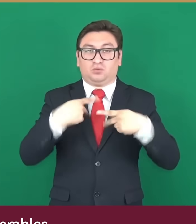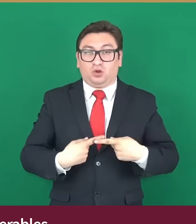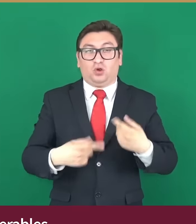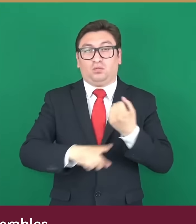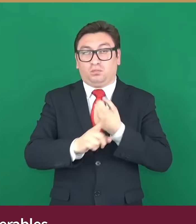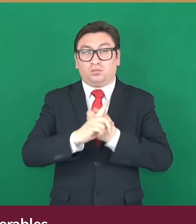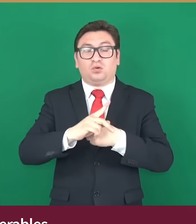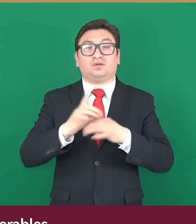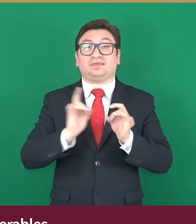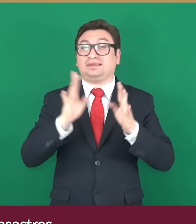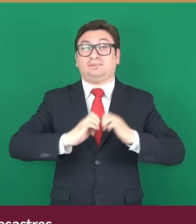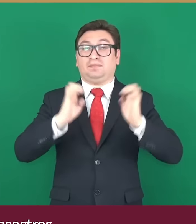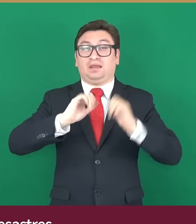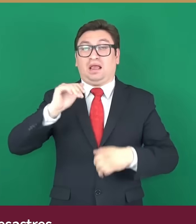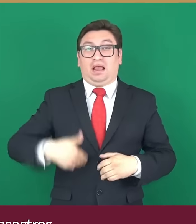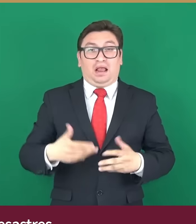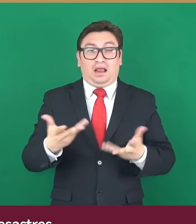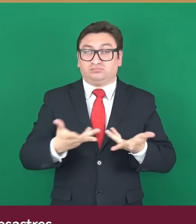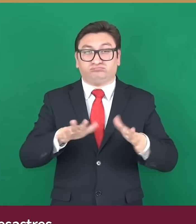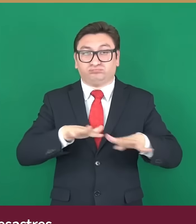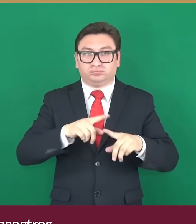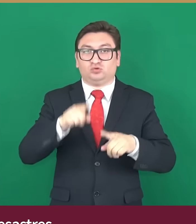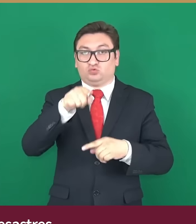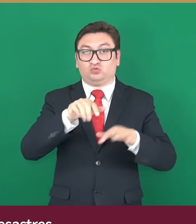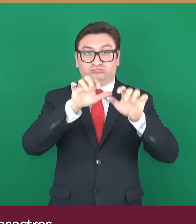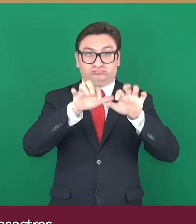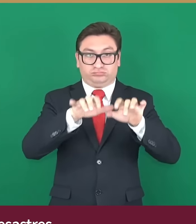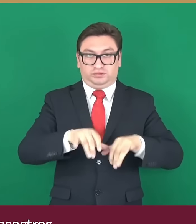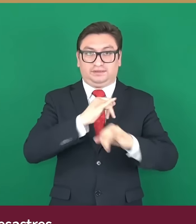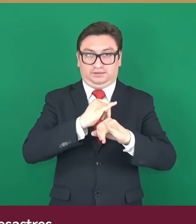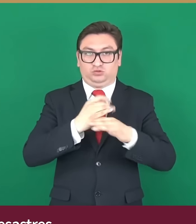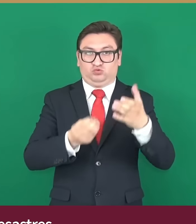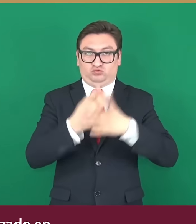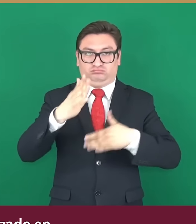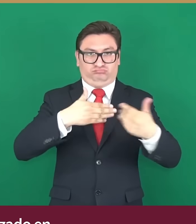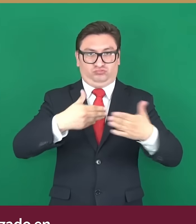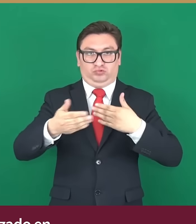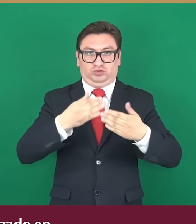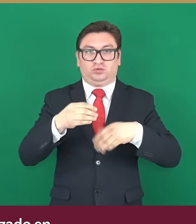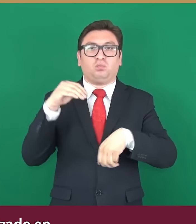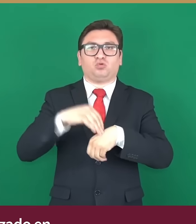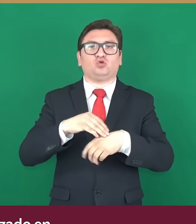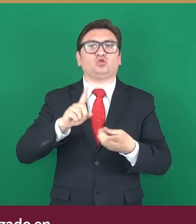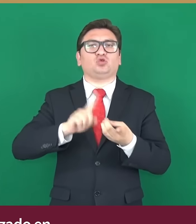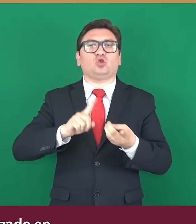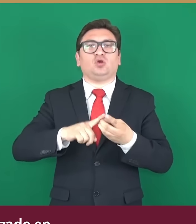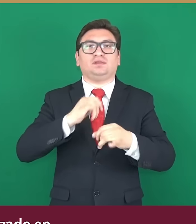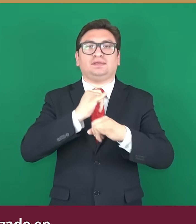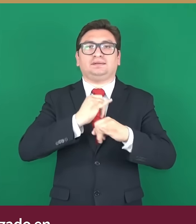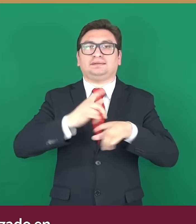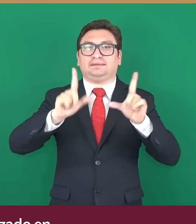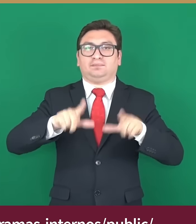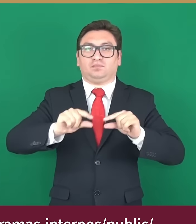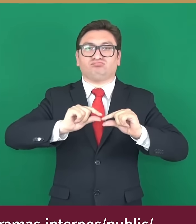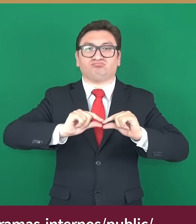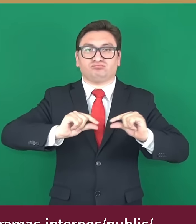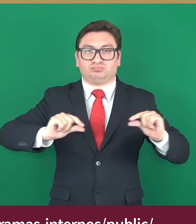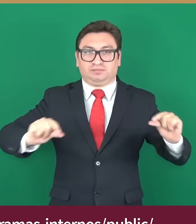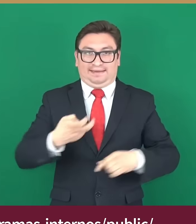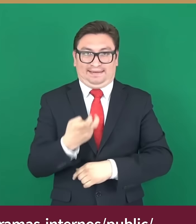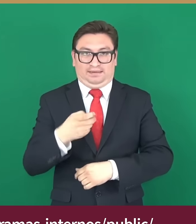condiciones vulnerables o atender una emergencia o desastres. Regístralo y manténlo actualizado en trámites